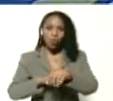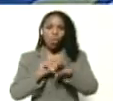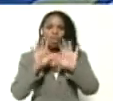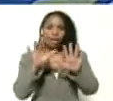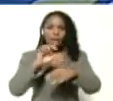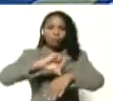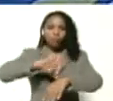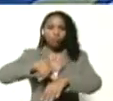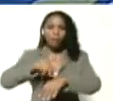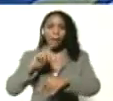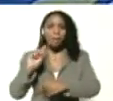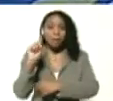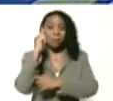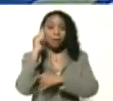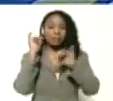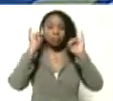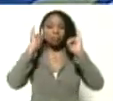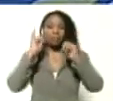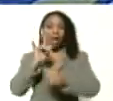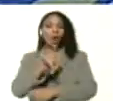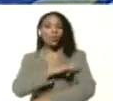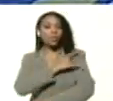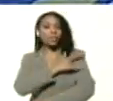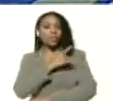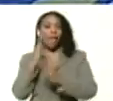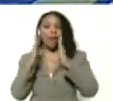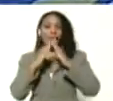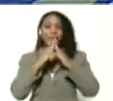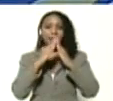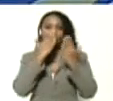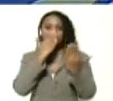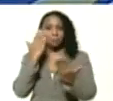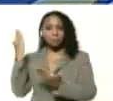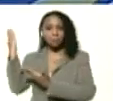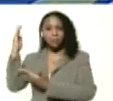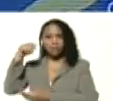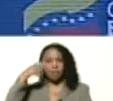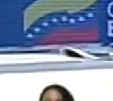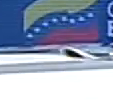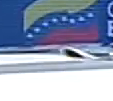primer aniversario, de la universidad en la casa, adelante video.